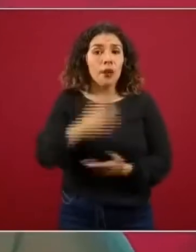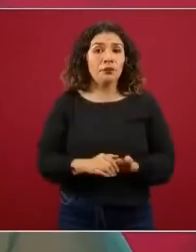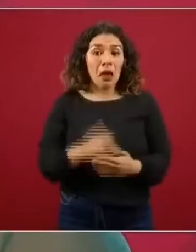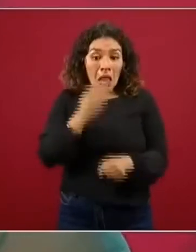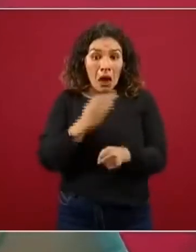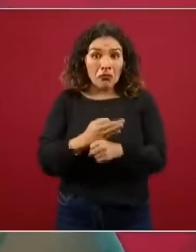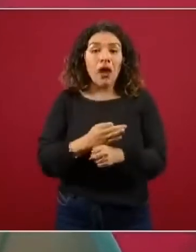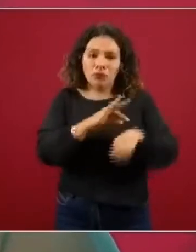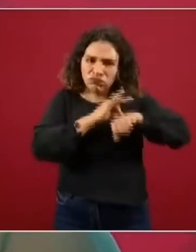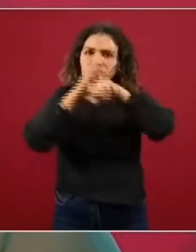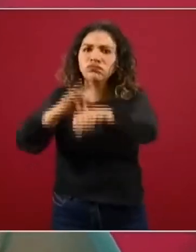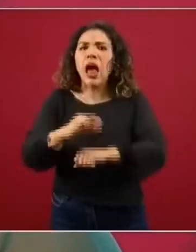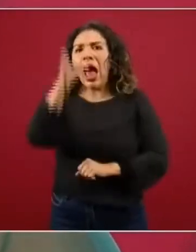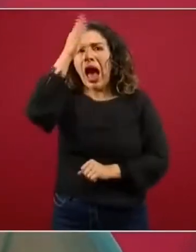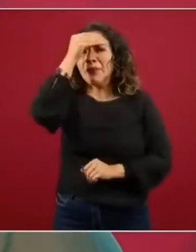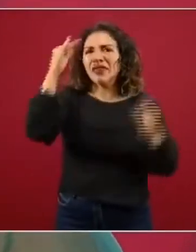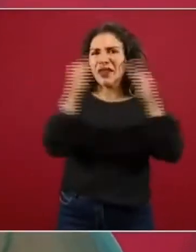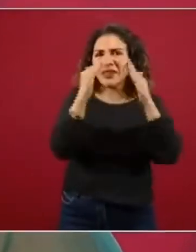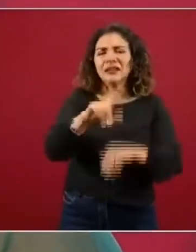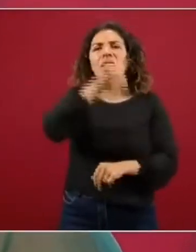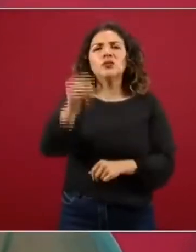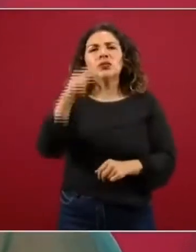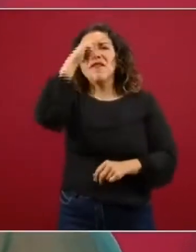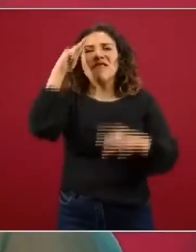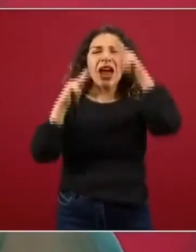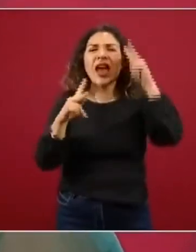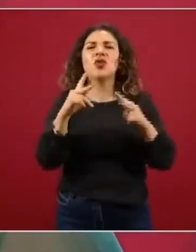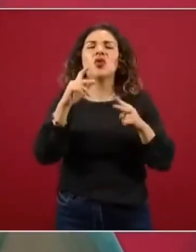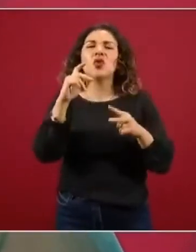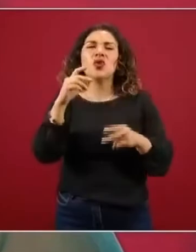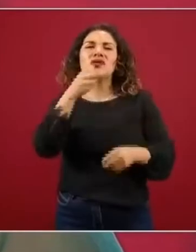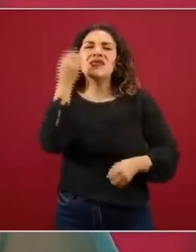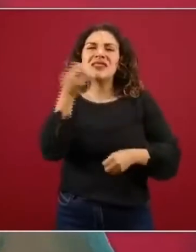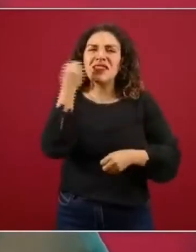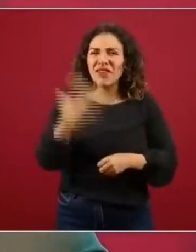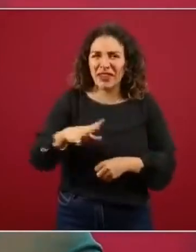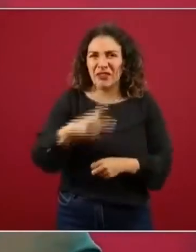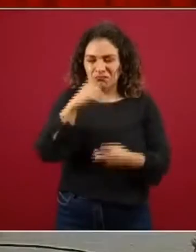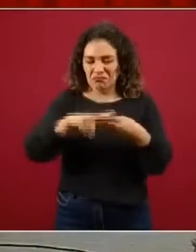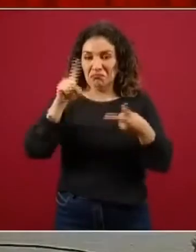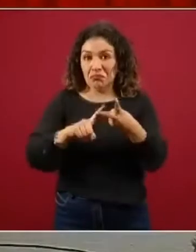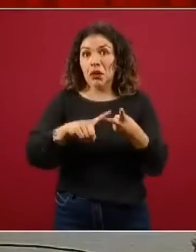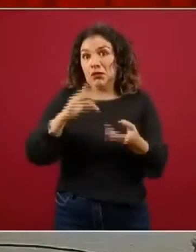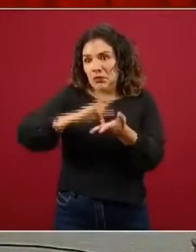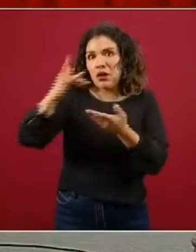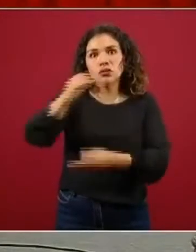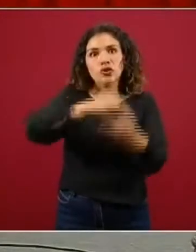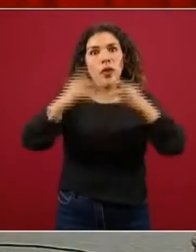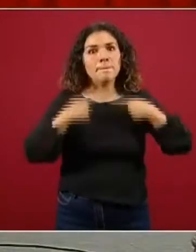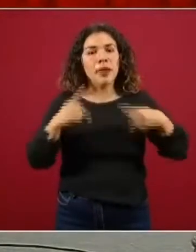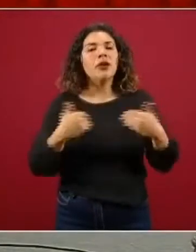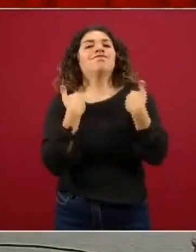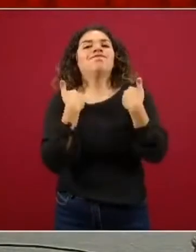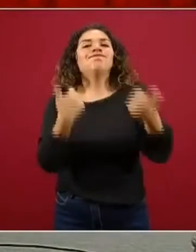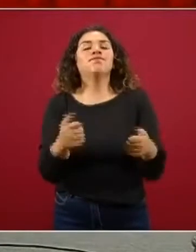Llevamos Aprende en Casa primero y el verano divertido después. Agradecemos la solidaridad de nuestras audiencias para